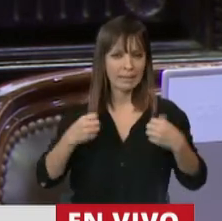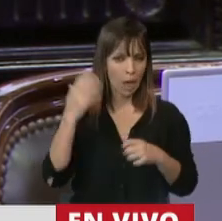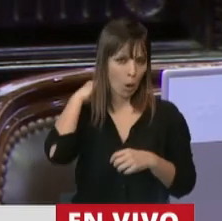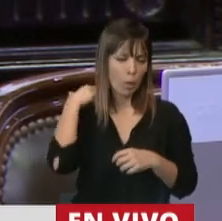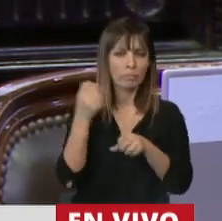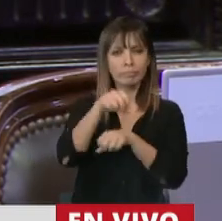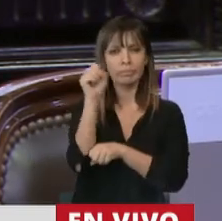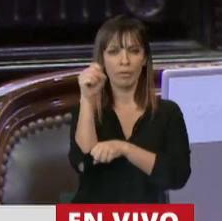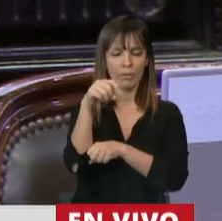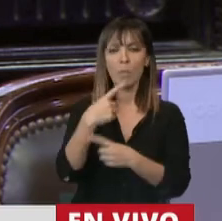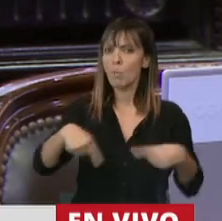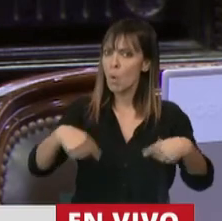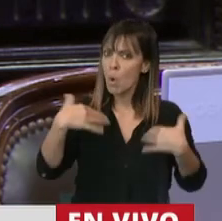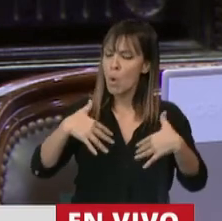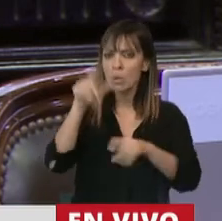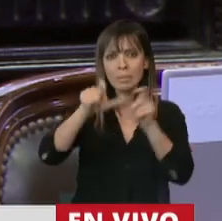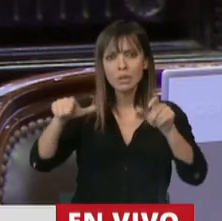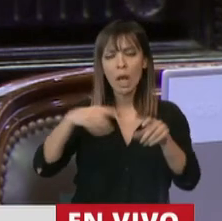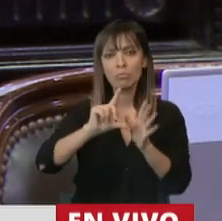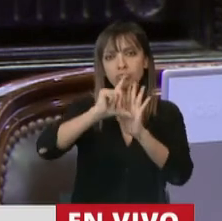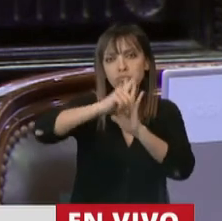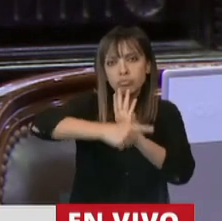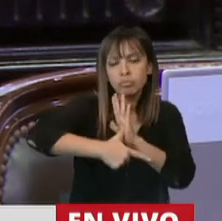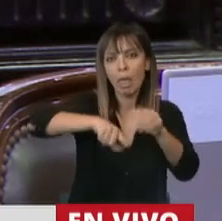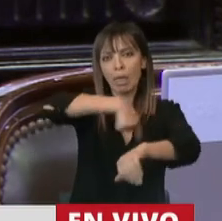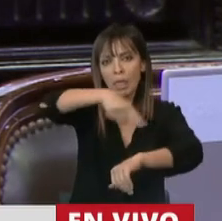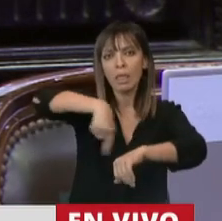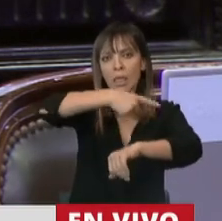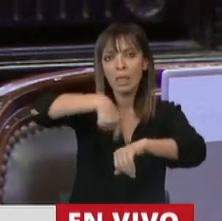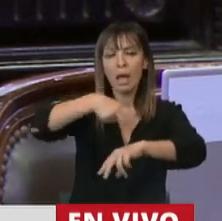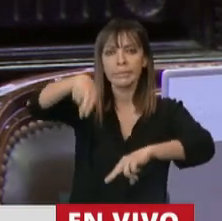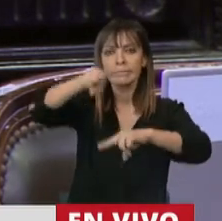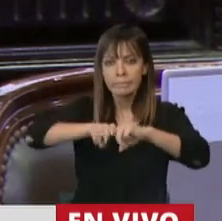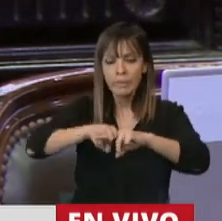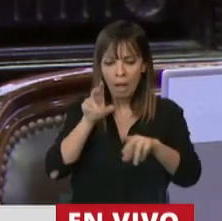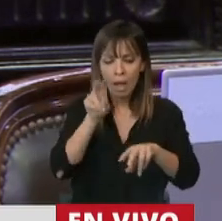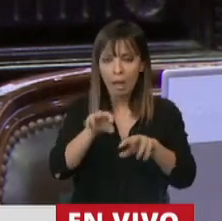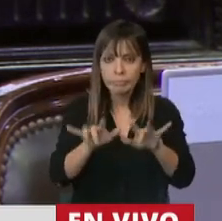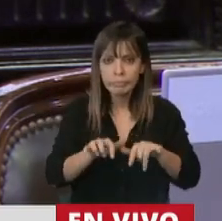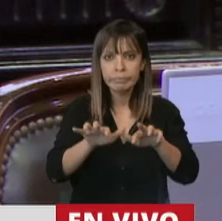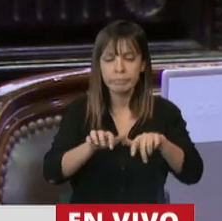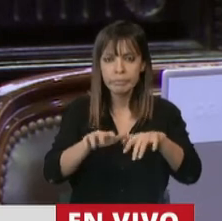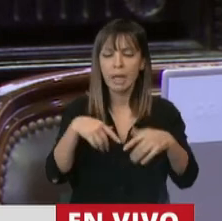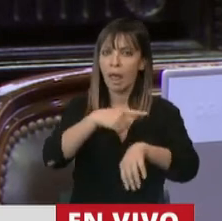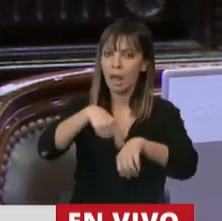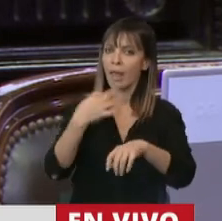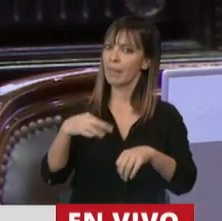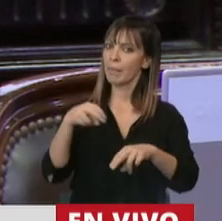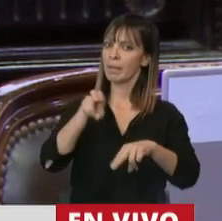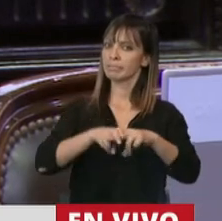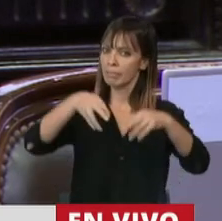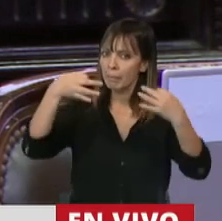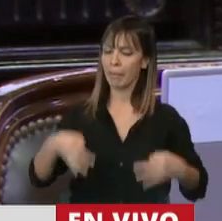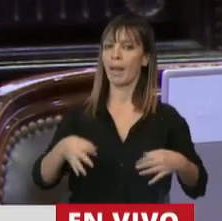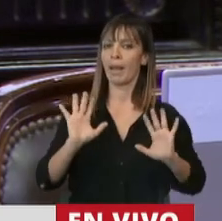tienen muchos trabajadores que tienen que permanecer durante mucho tiempo, pero en realidad lo que garantizamos con este piso normativo son